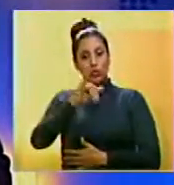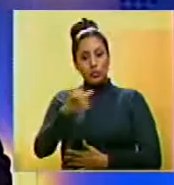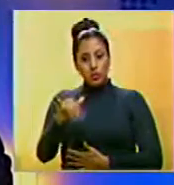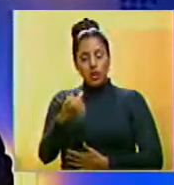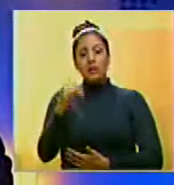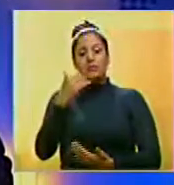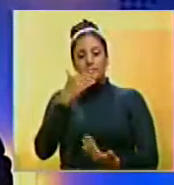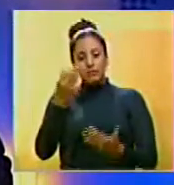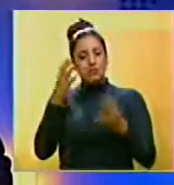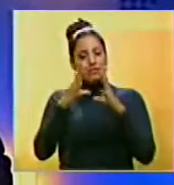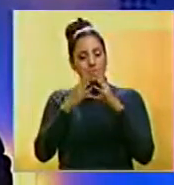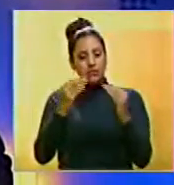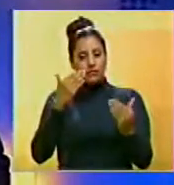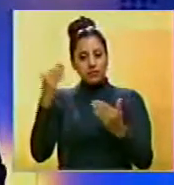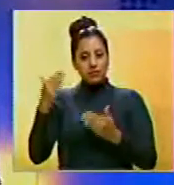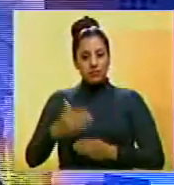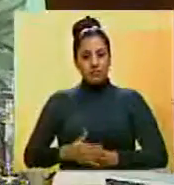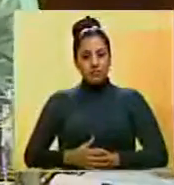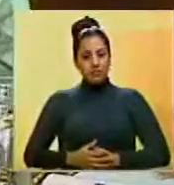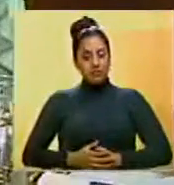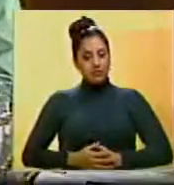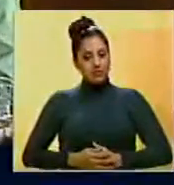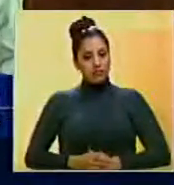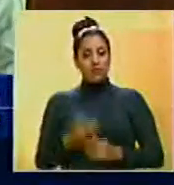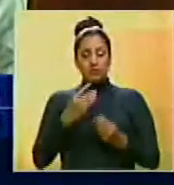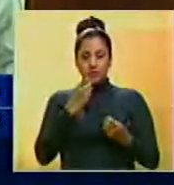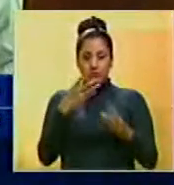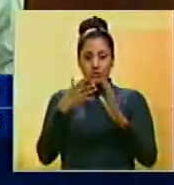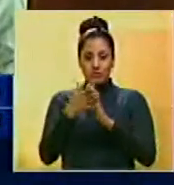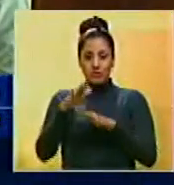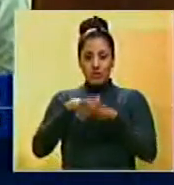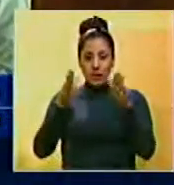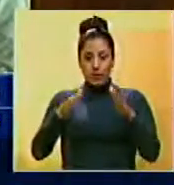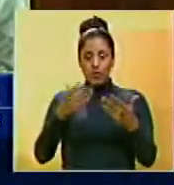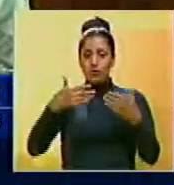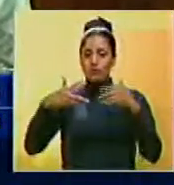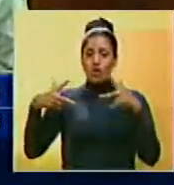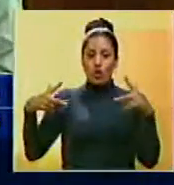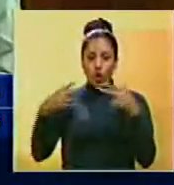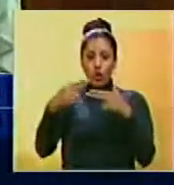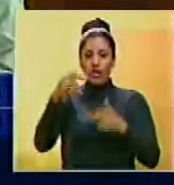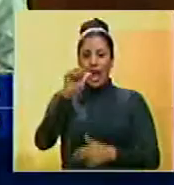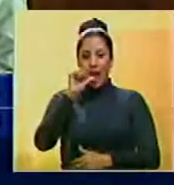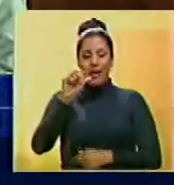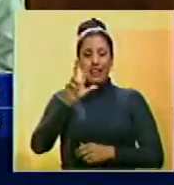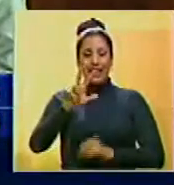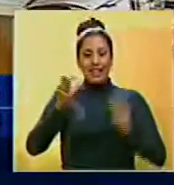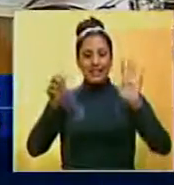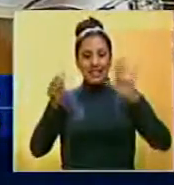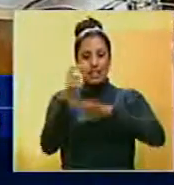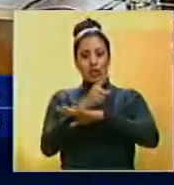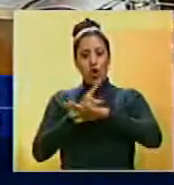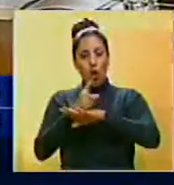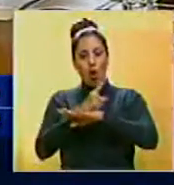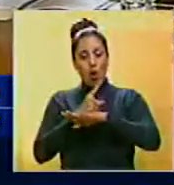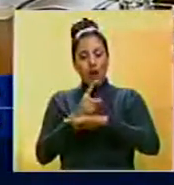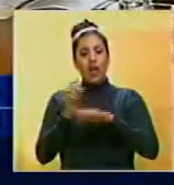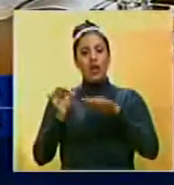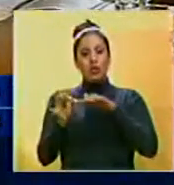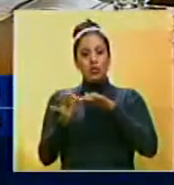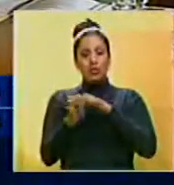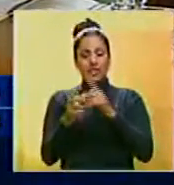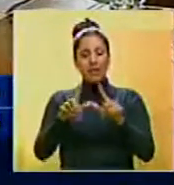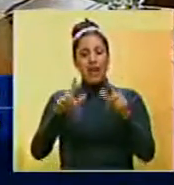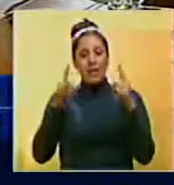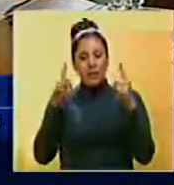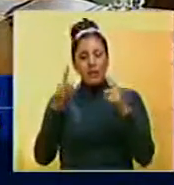Rafael Aníbal Camacho nos tiene el informe. Precisó el ministro Paiva que se suspenderá por 36 horas el suministro de agua en los municipios